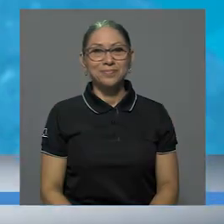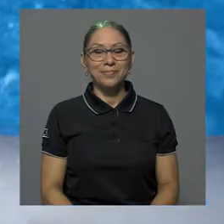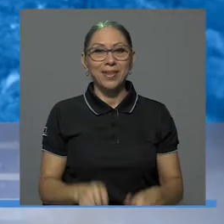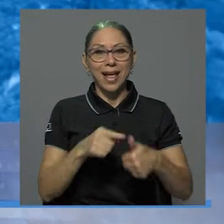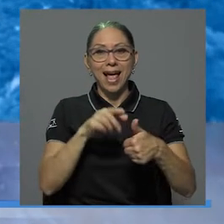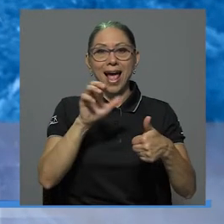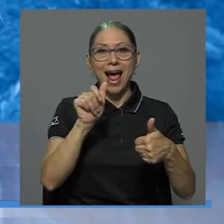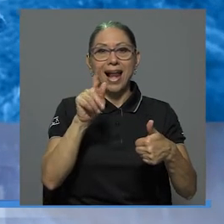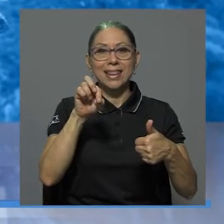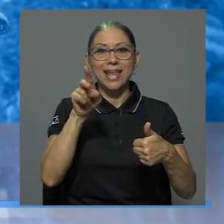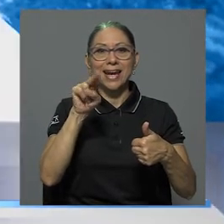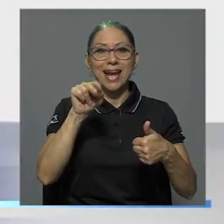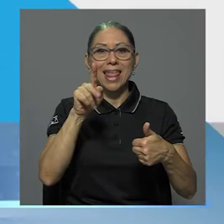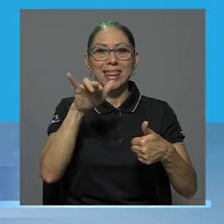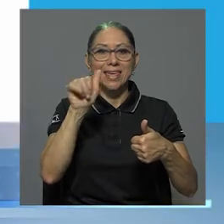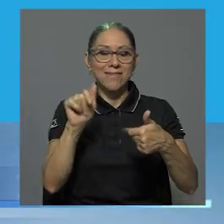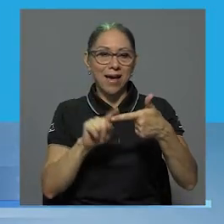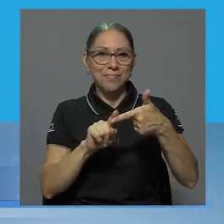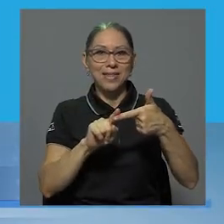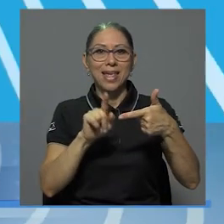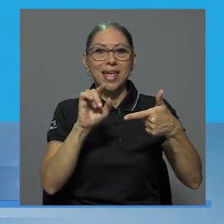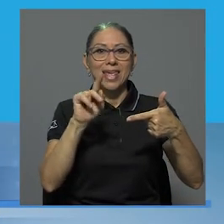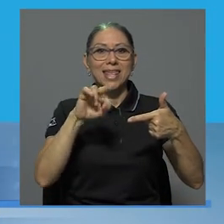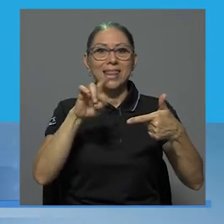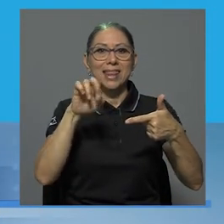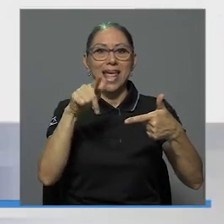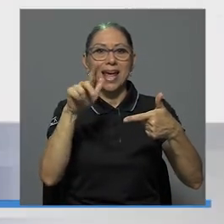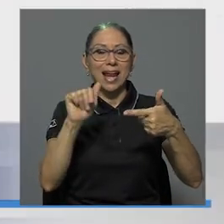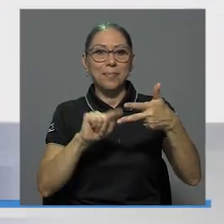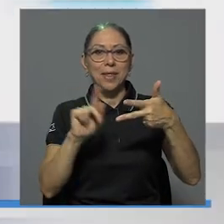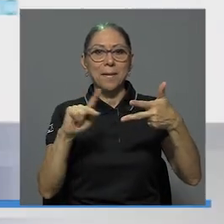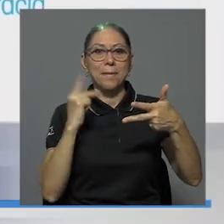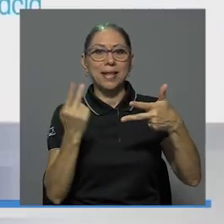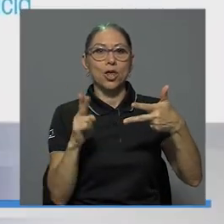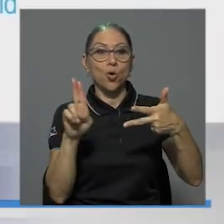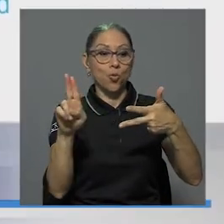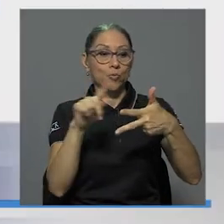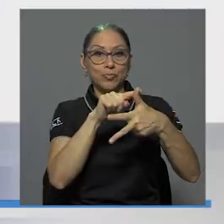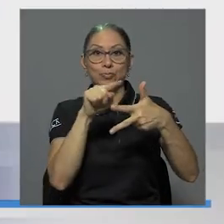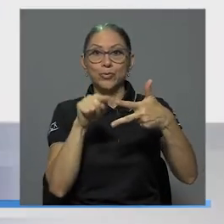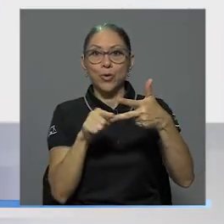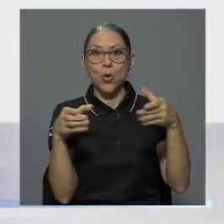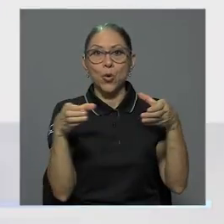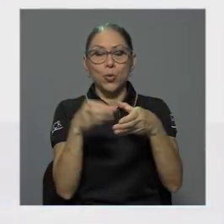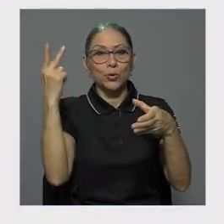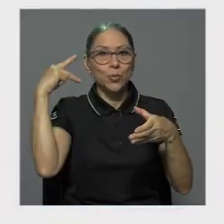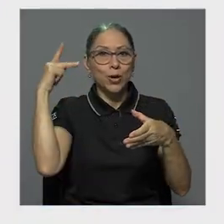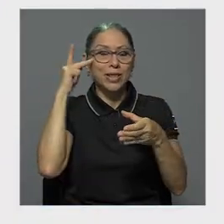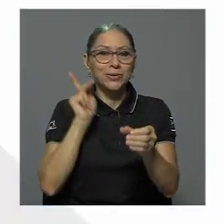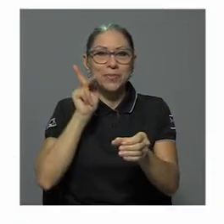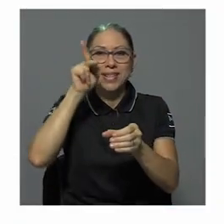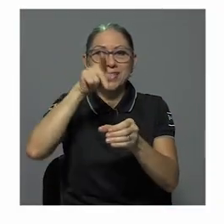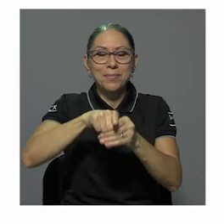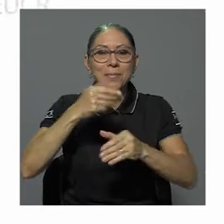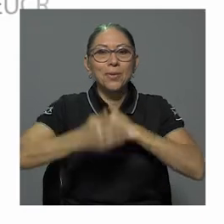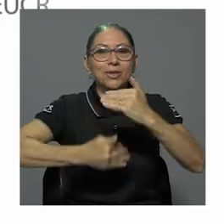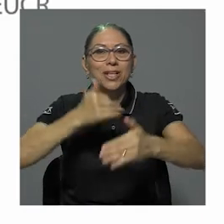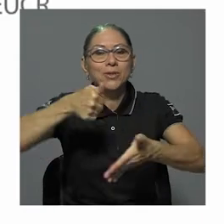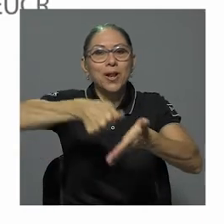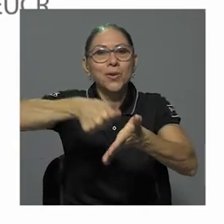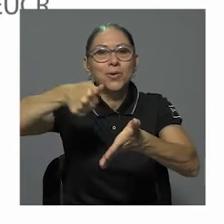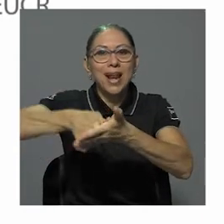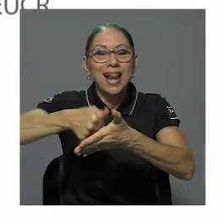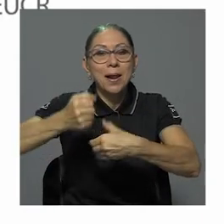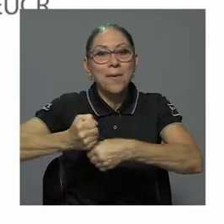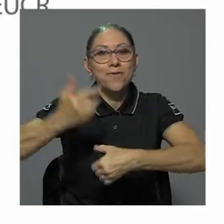Alternativa, Integra y Partido U son las tres agrupaciones políticas que participan del proceso electoral federativo